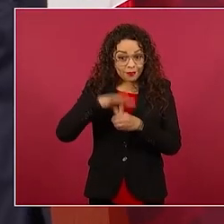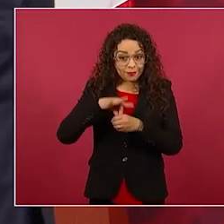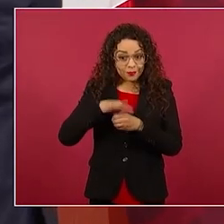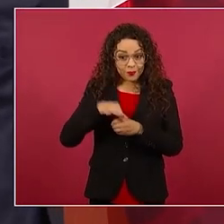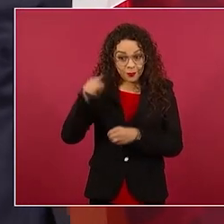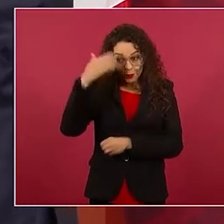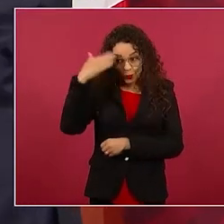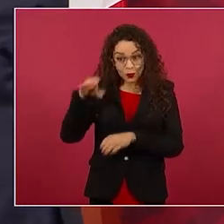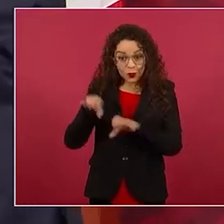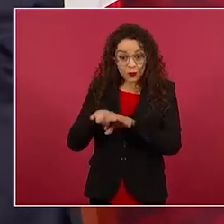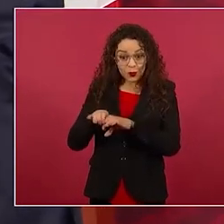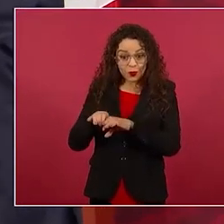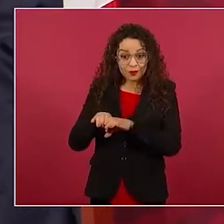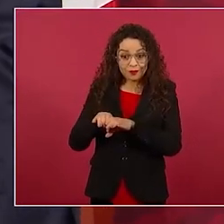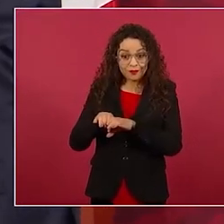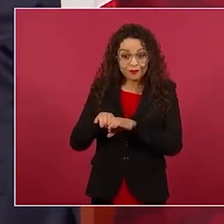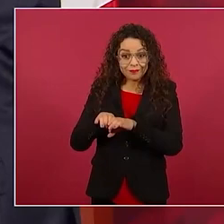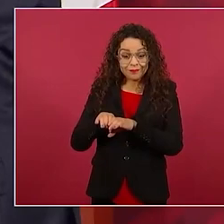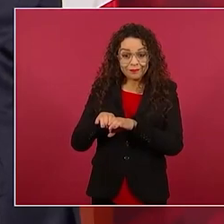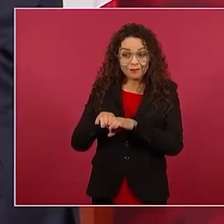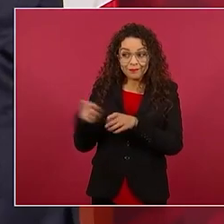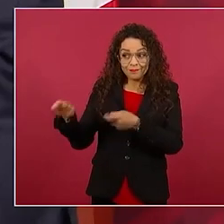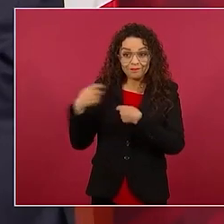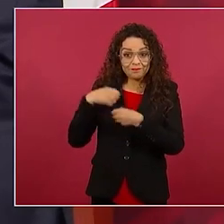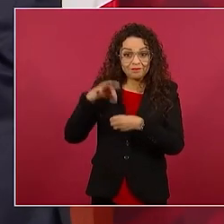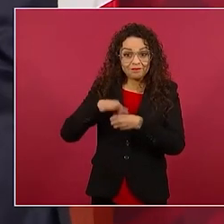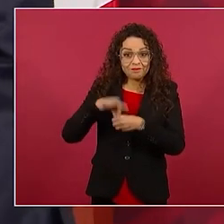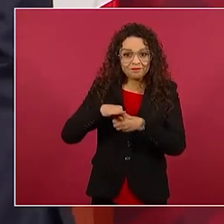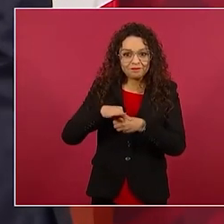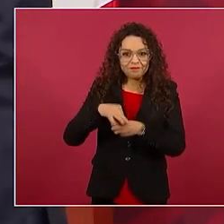No sacamos ni el 10% de los votos.